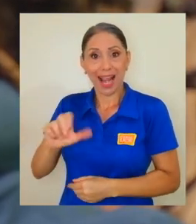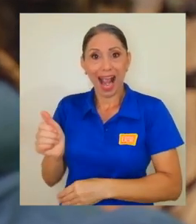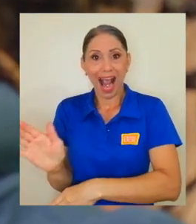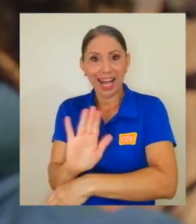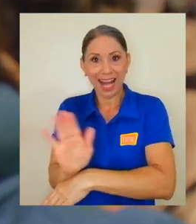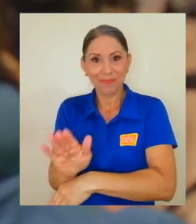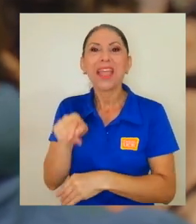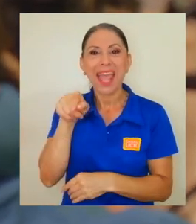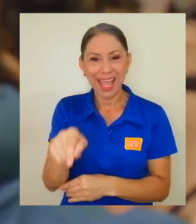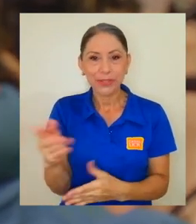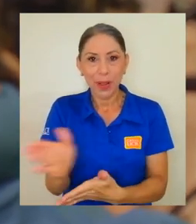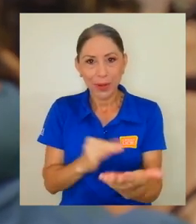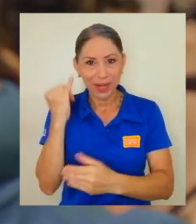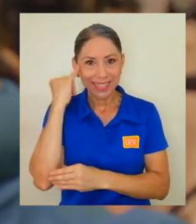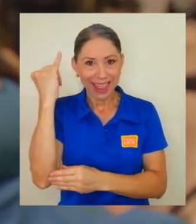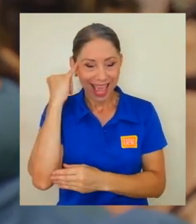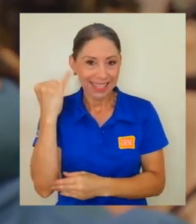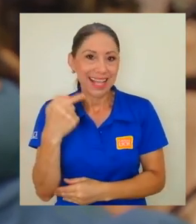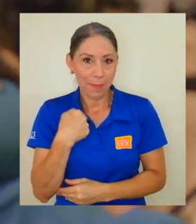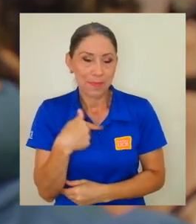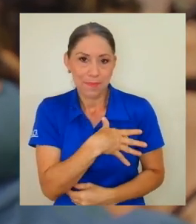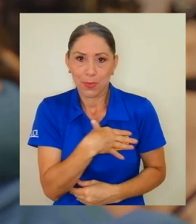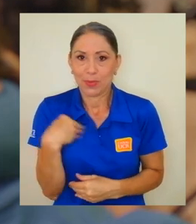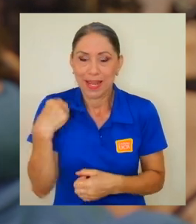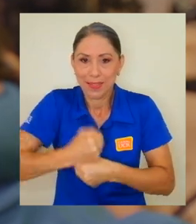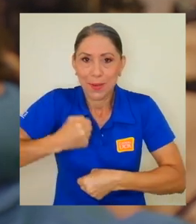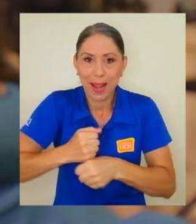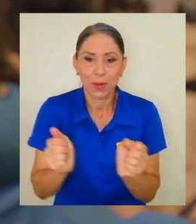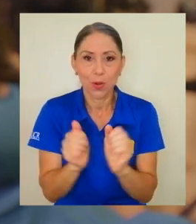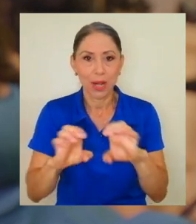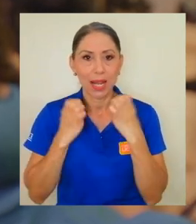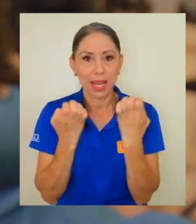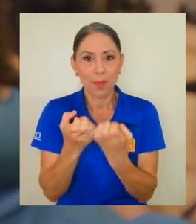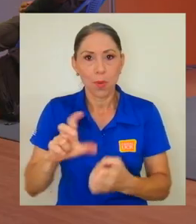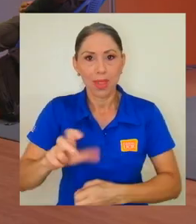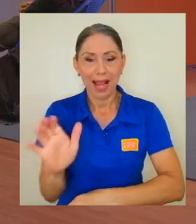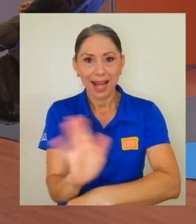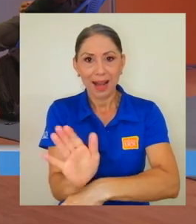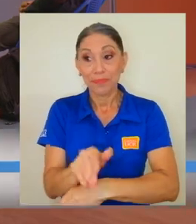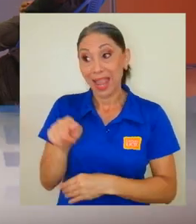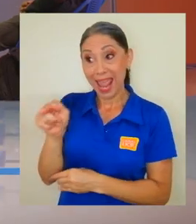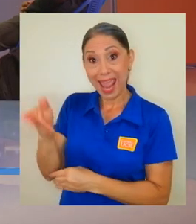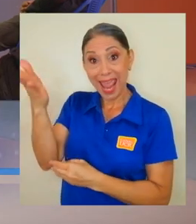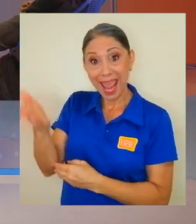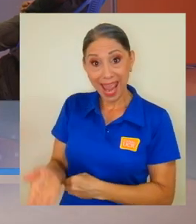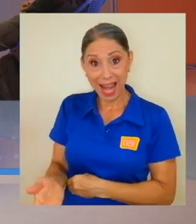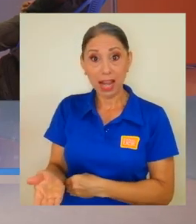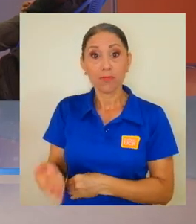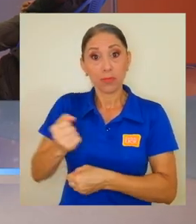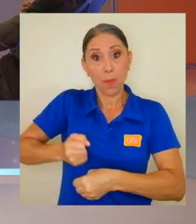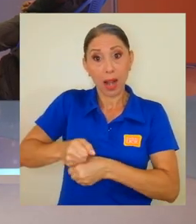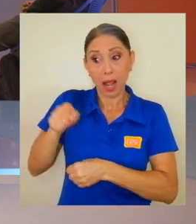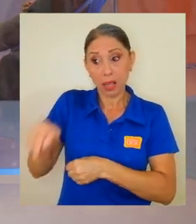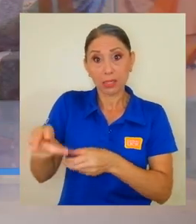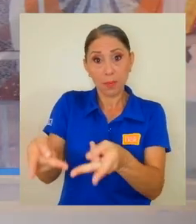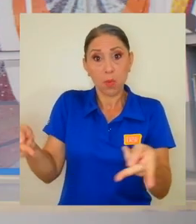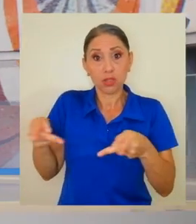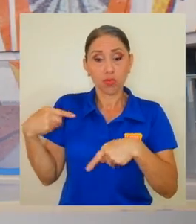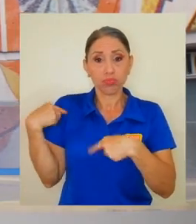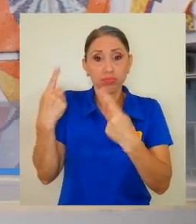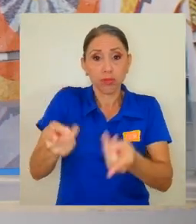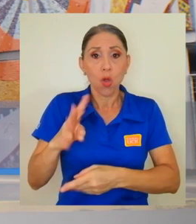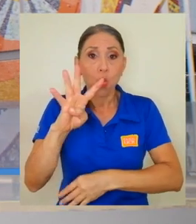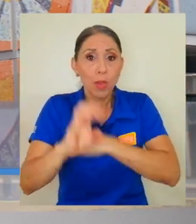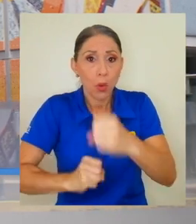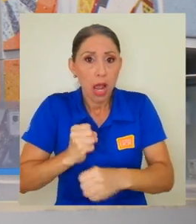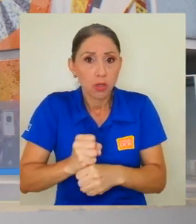de las ideas que que me gustaría ir trabajando con el equipo del canal porras ocupará este puesto durante cuatro años con la